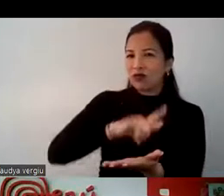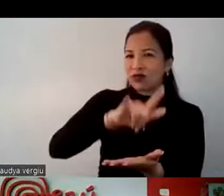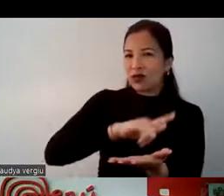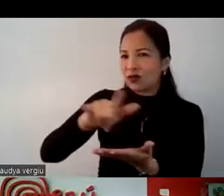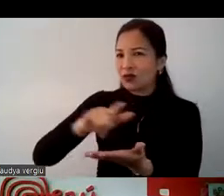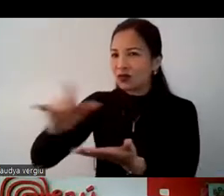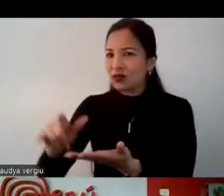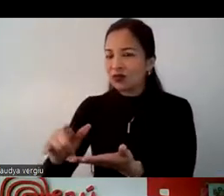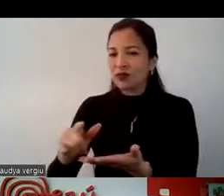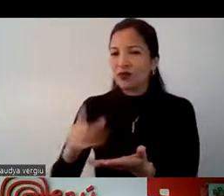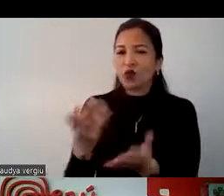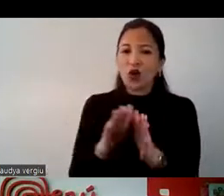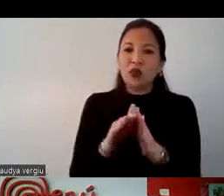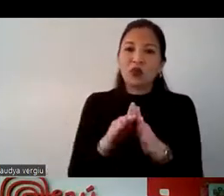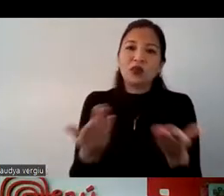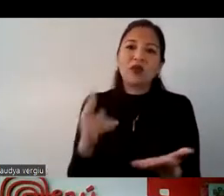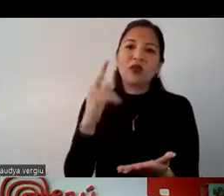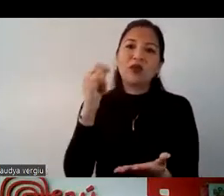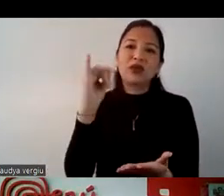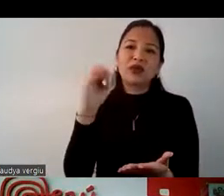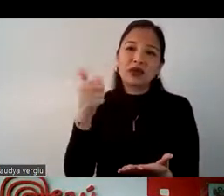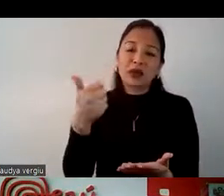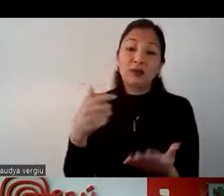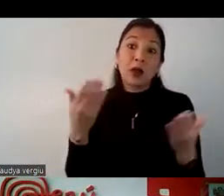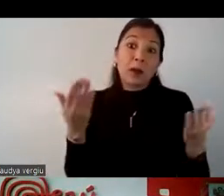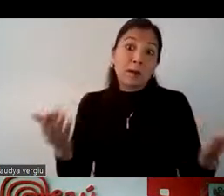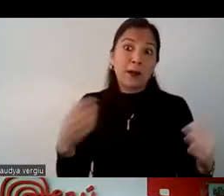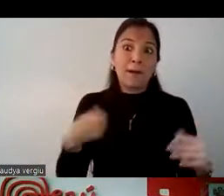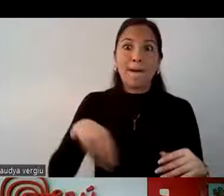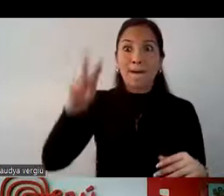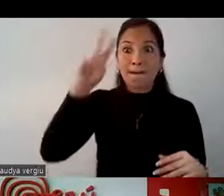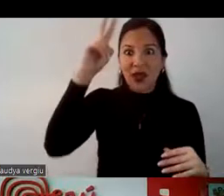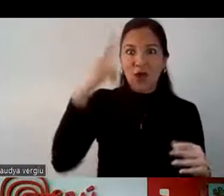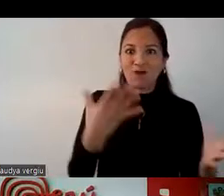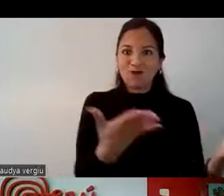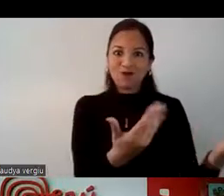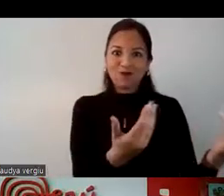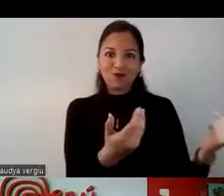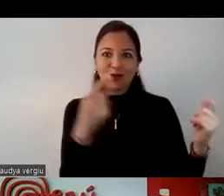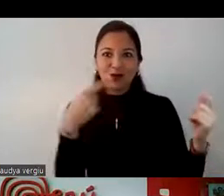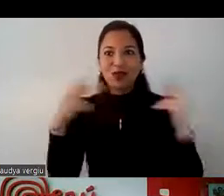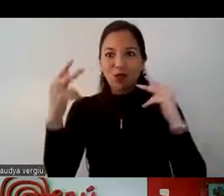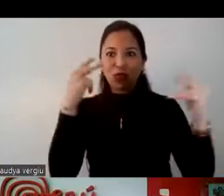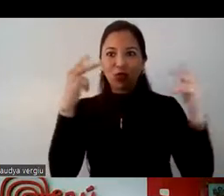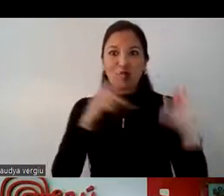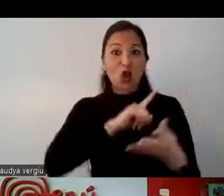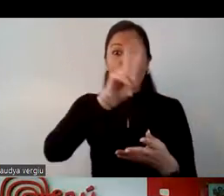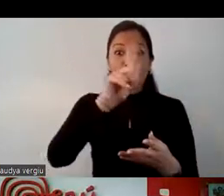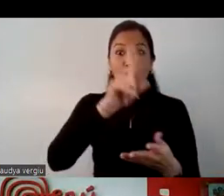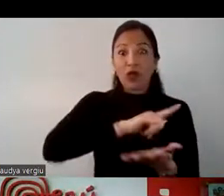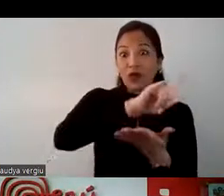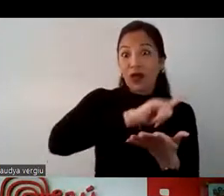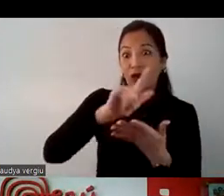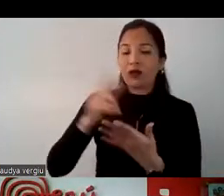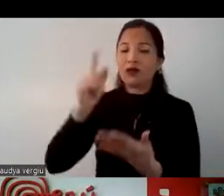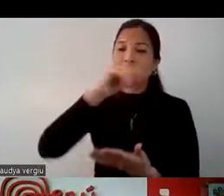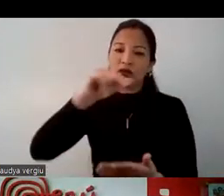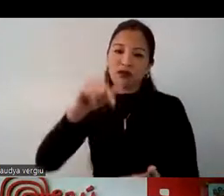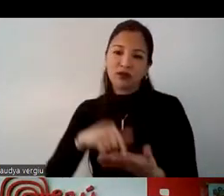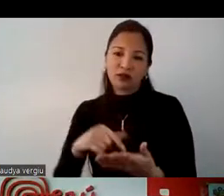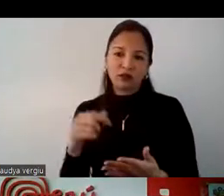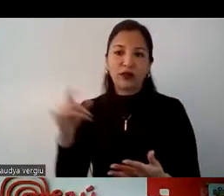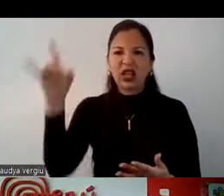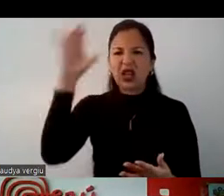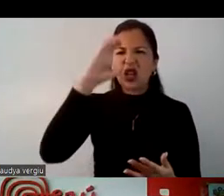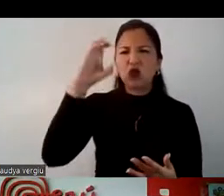y esperamos de que Perú pueda aprovechar esta esta llegada de turistas. ¿Qué busca el turista de la sierra? Busca